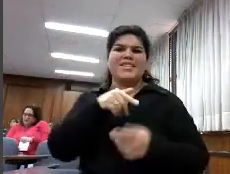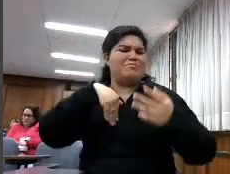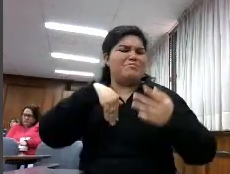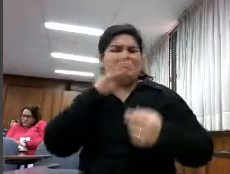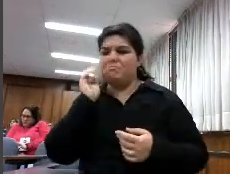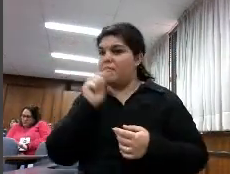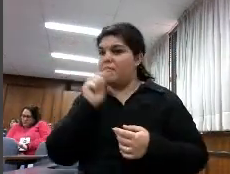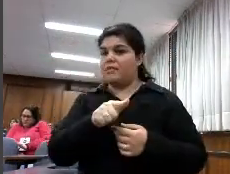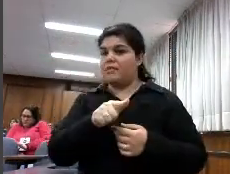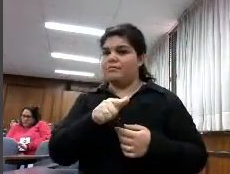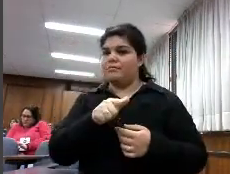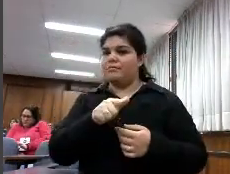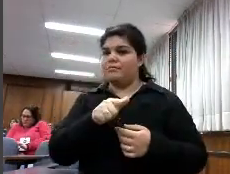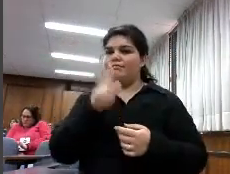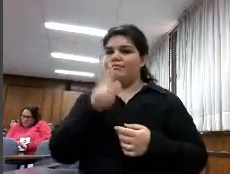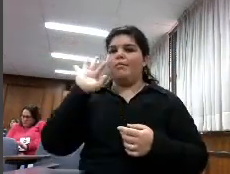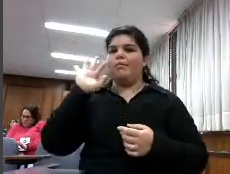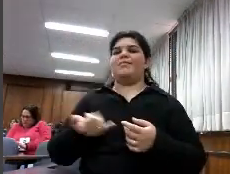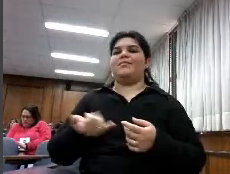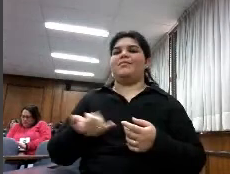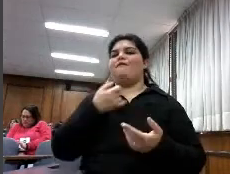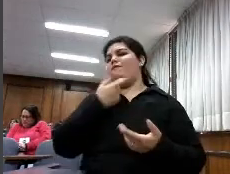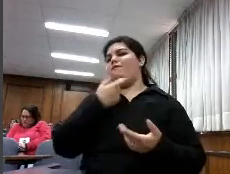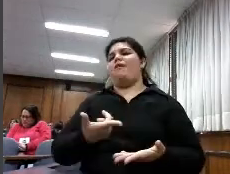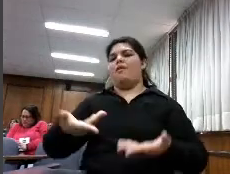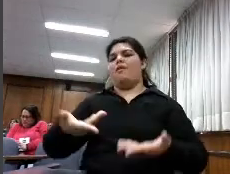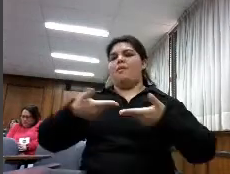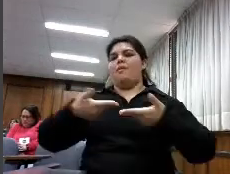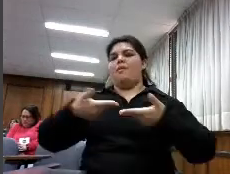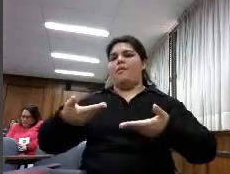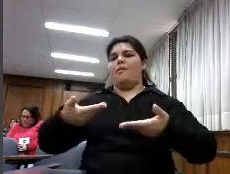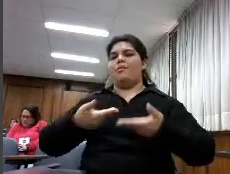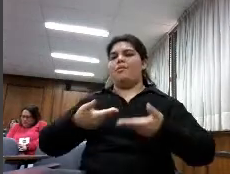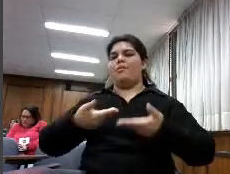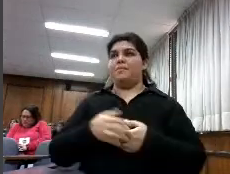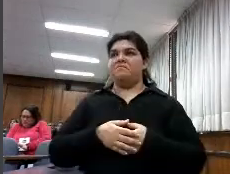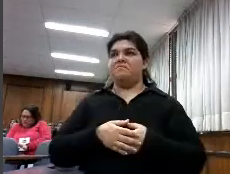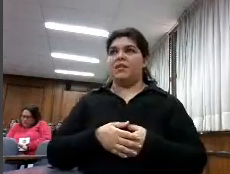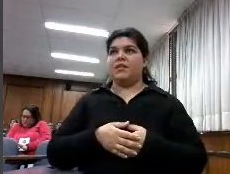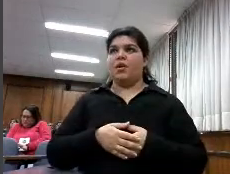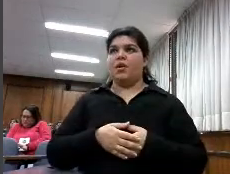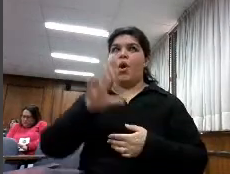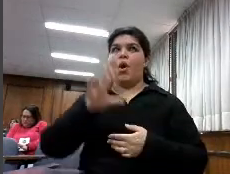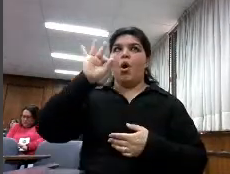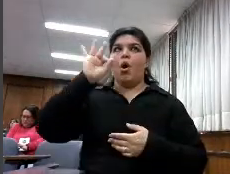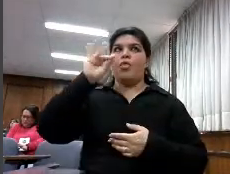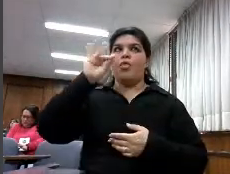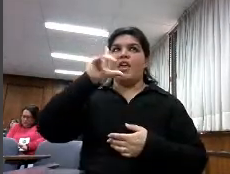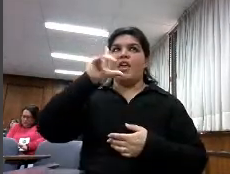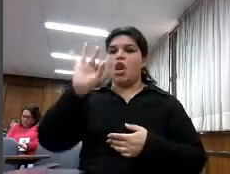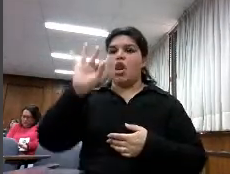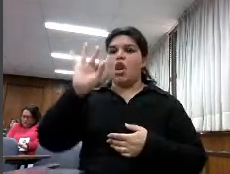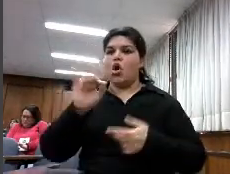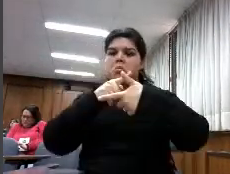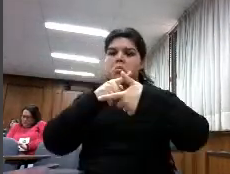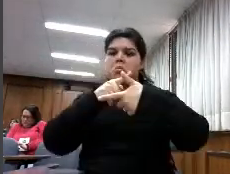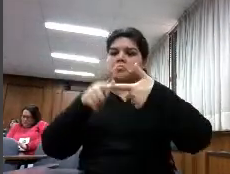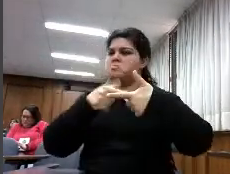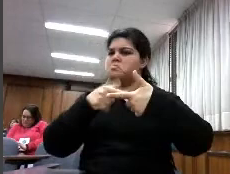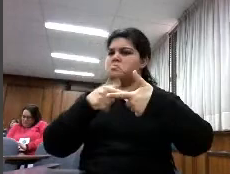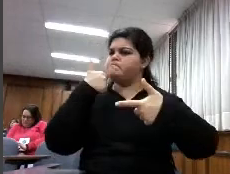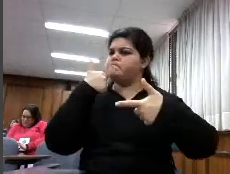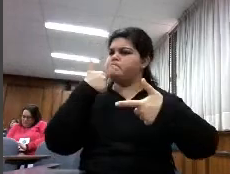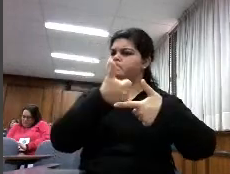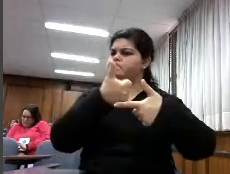ofrece yo no tengo nada que ver con Odilo me llevo bien con la gente de Odilo me llevo bien con la gente de Libranda y no tengo ningún interés